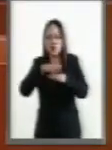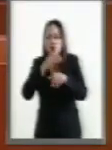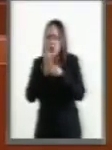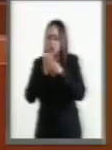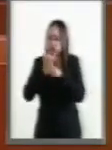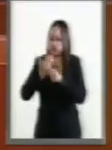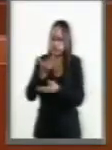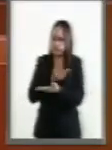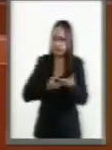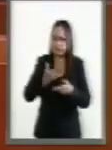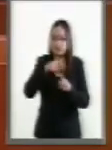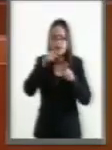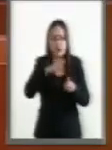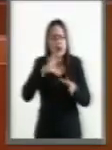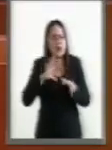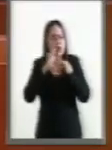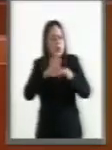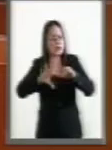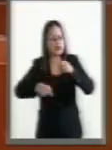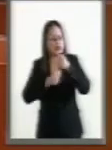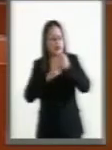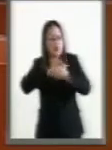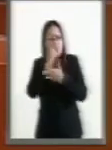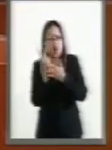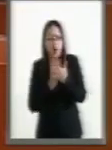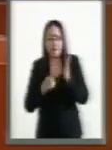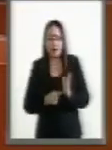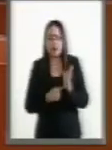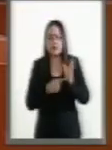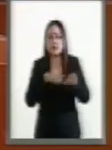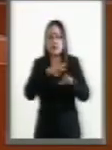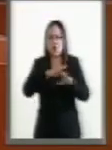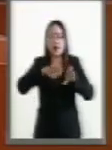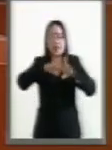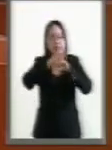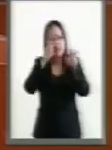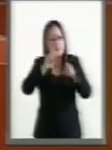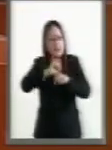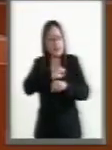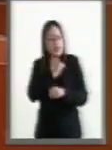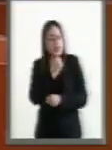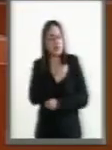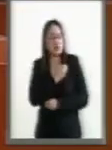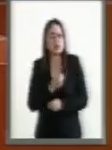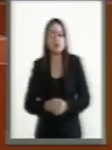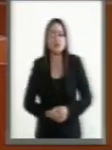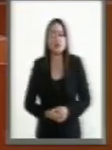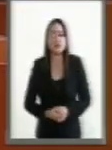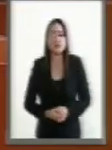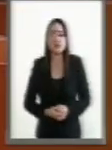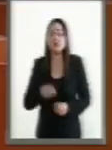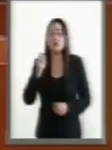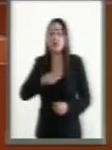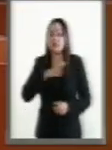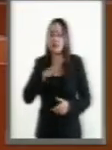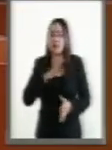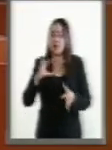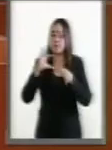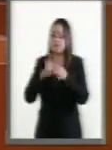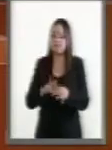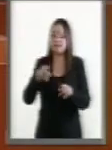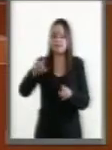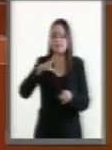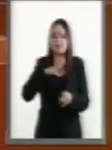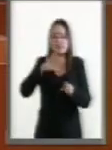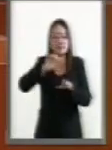calidad que sustenten las políticas públicas en materia de salud. Se apoya en la Red Nacional de Laboratorios de